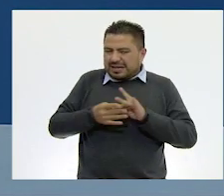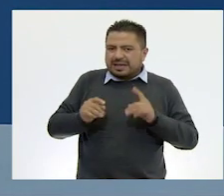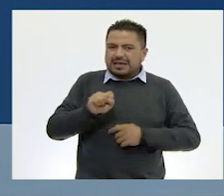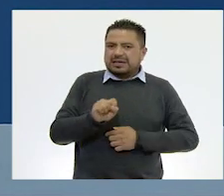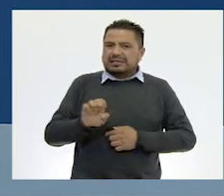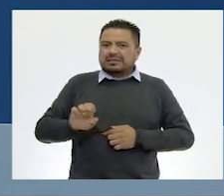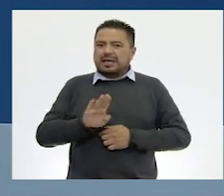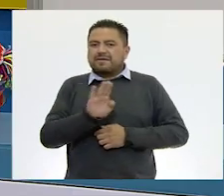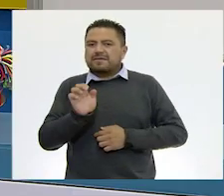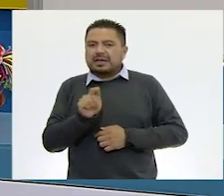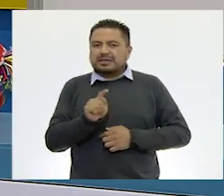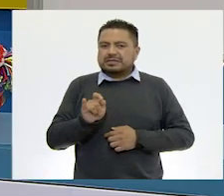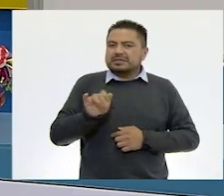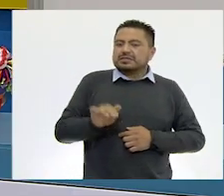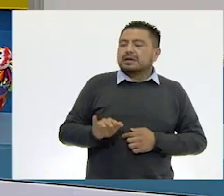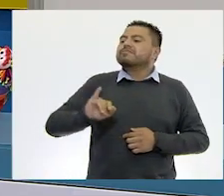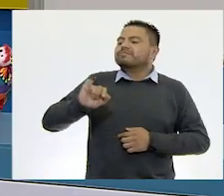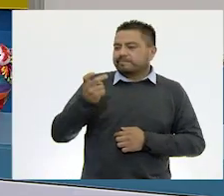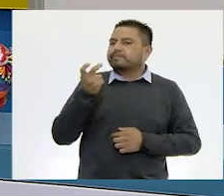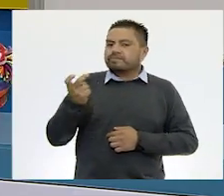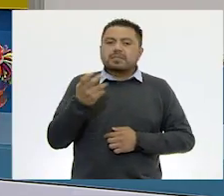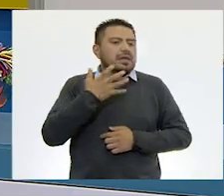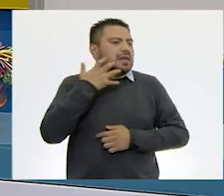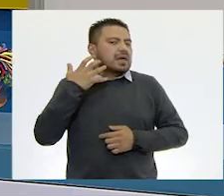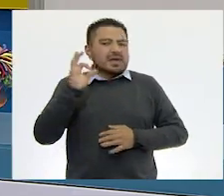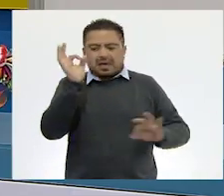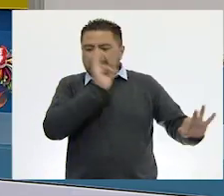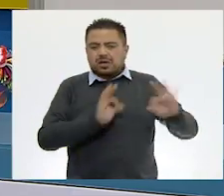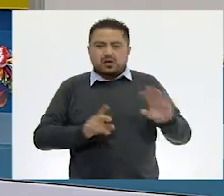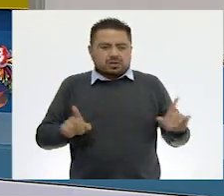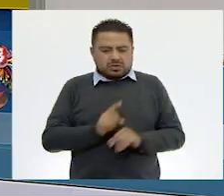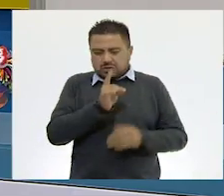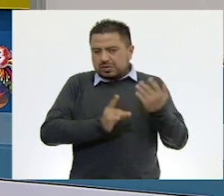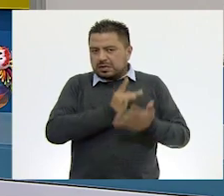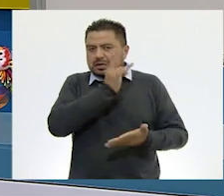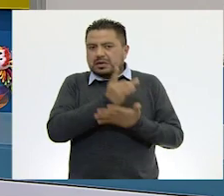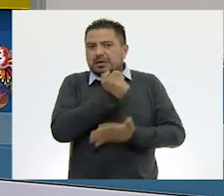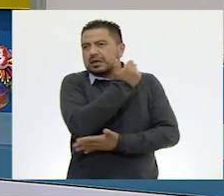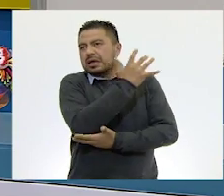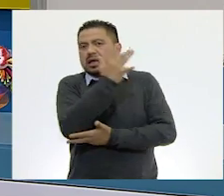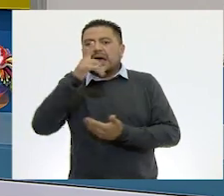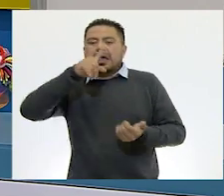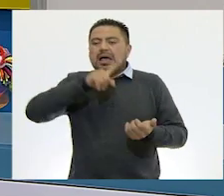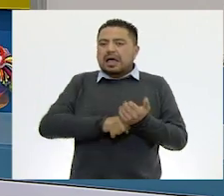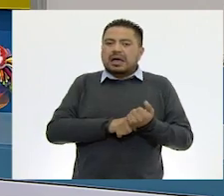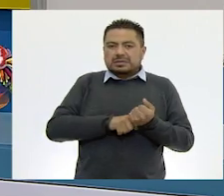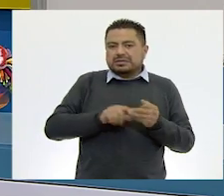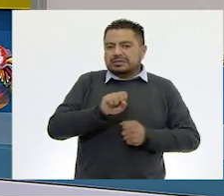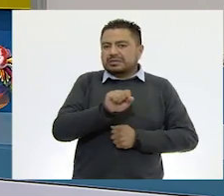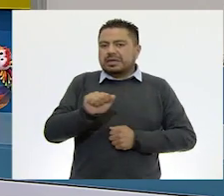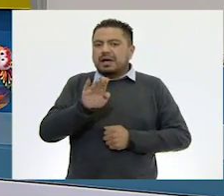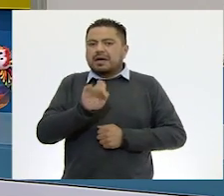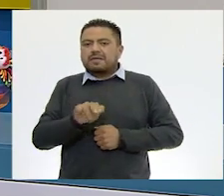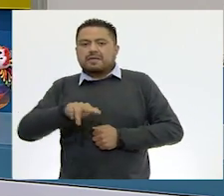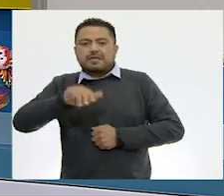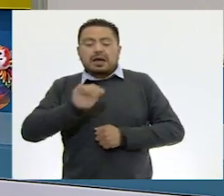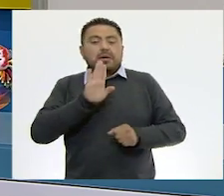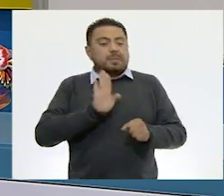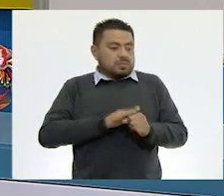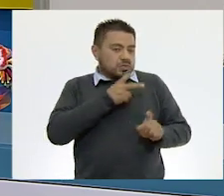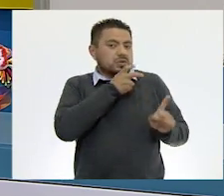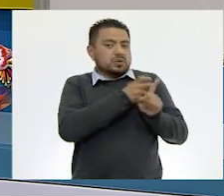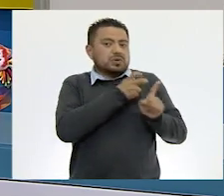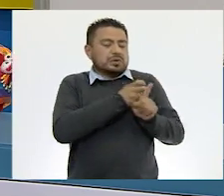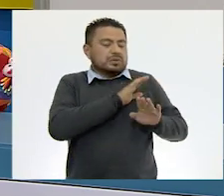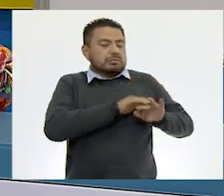¿verdad, maestra? Así es, Don. El jaguar solo vive en selvas tropicales, en sabanas y praderas. Por eso